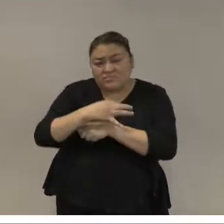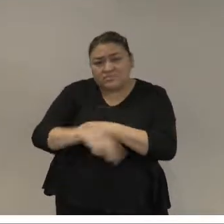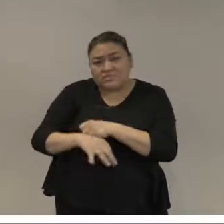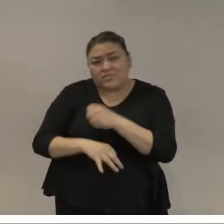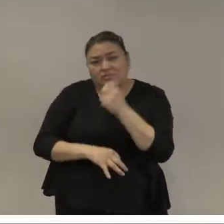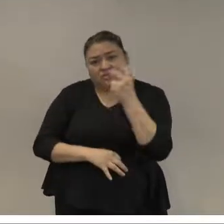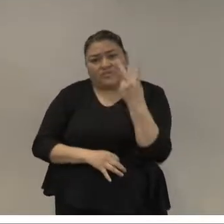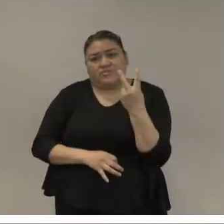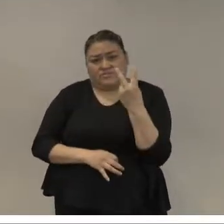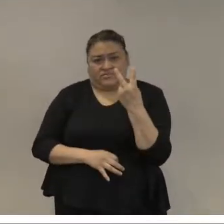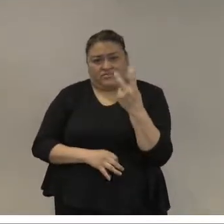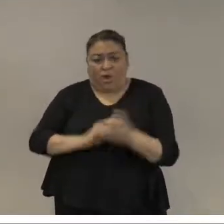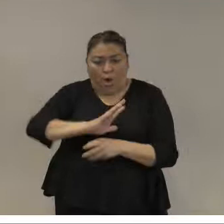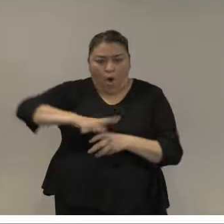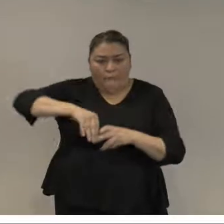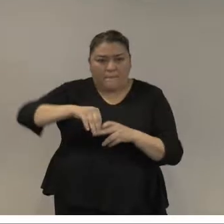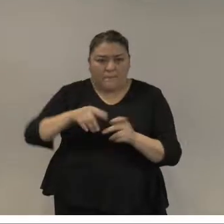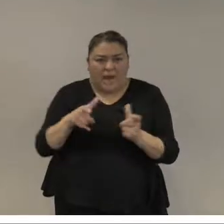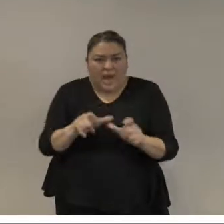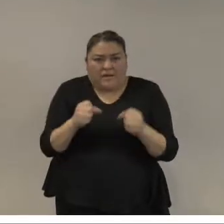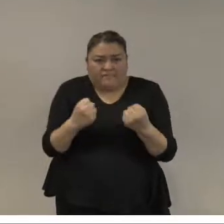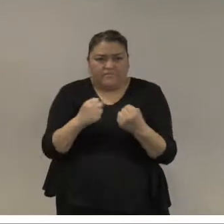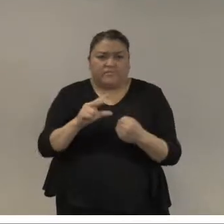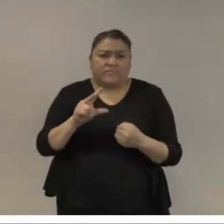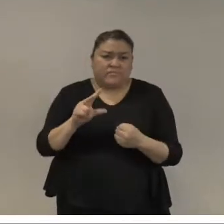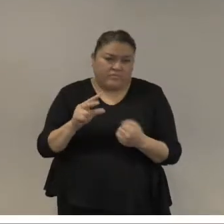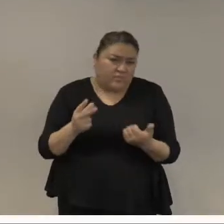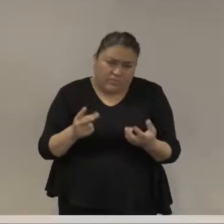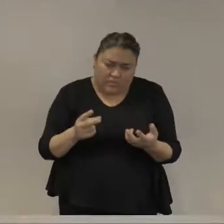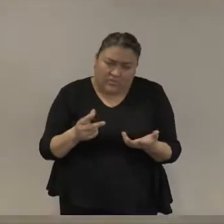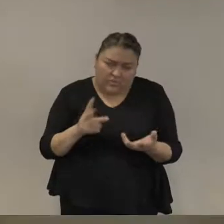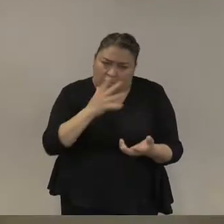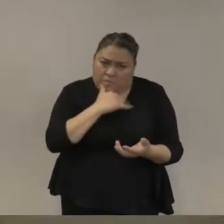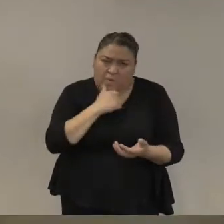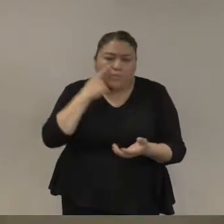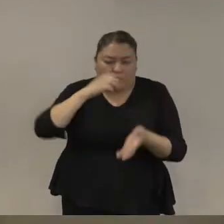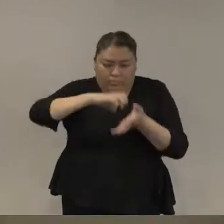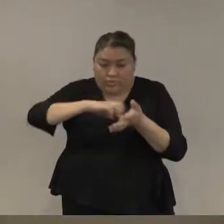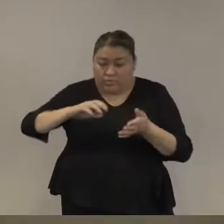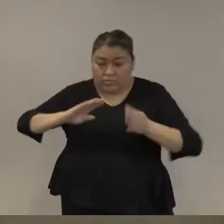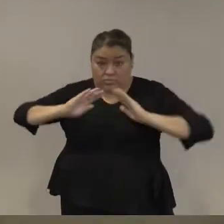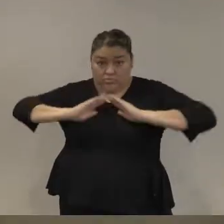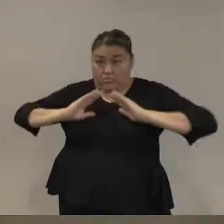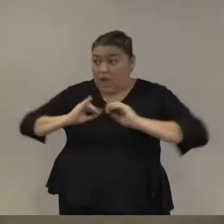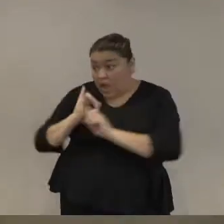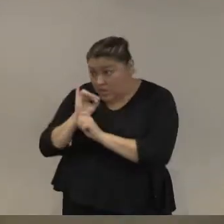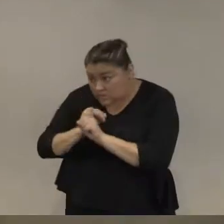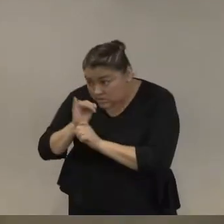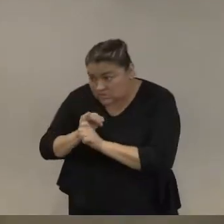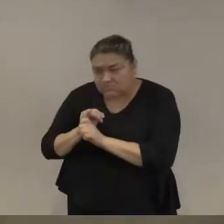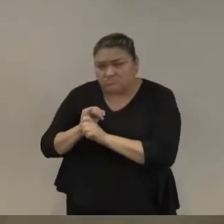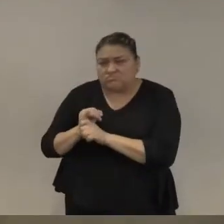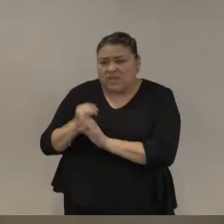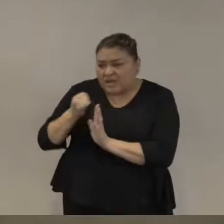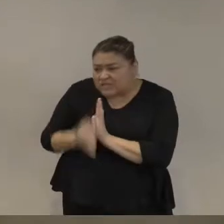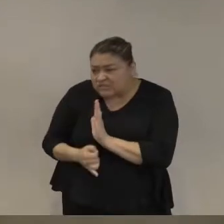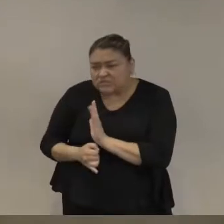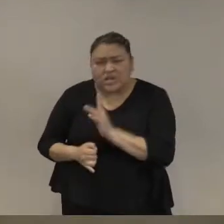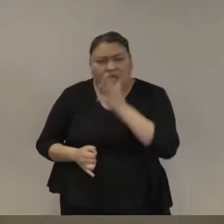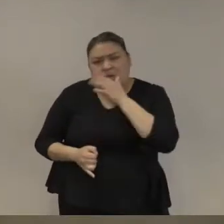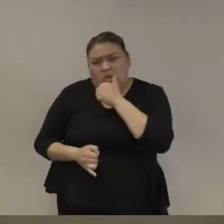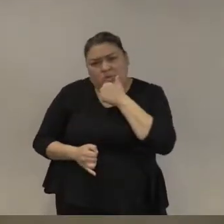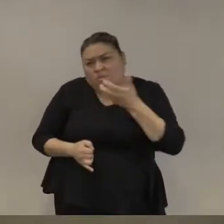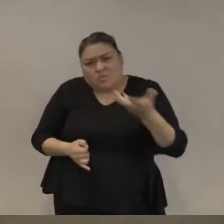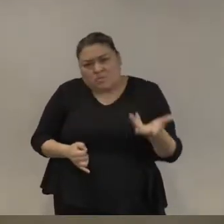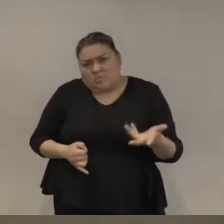manera parcial por ejemplo no pueden hacer mucho sobre investigaciones criminales complejas pero sí en el caso de la